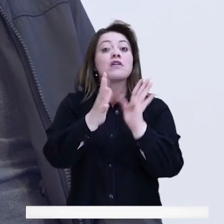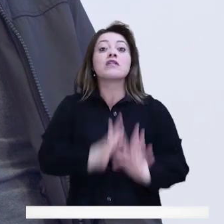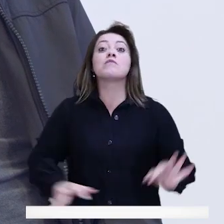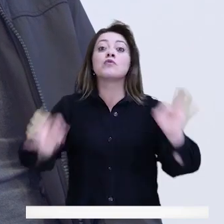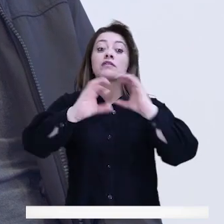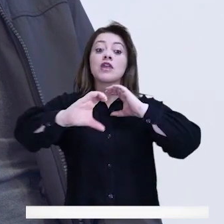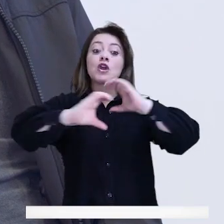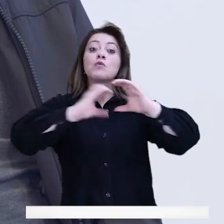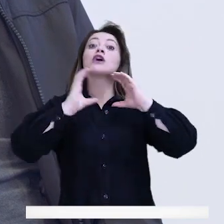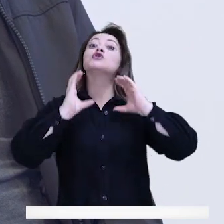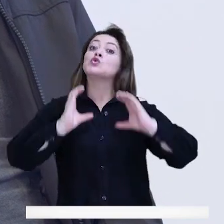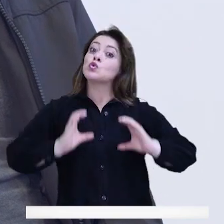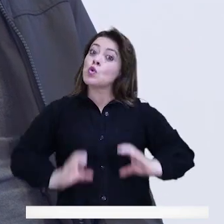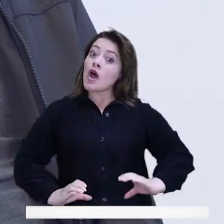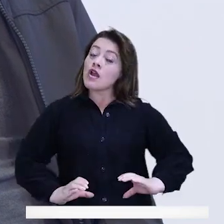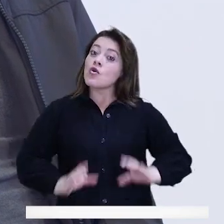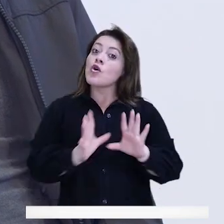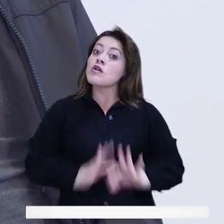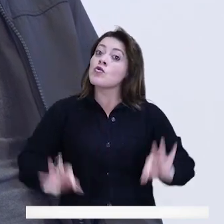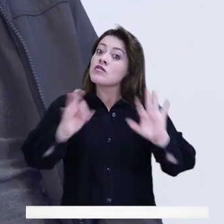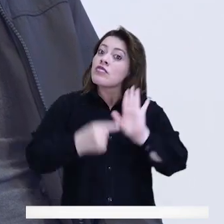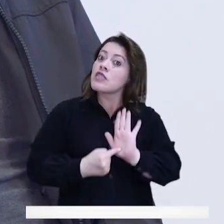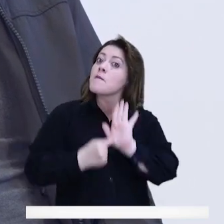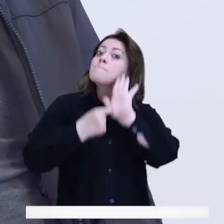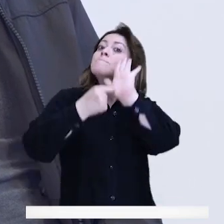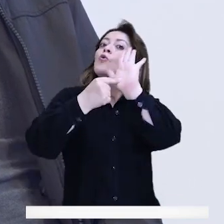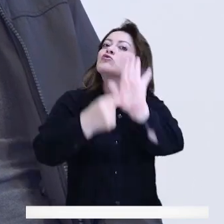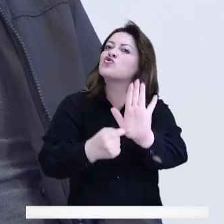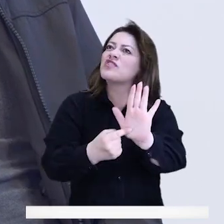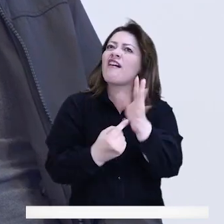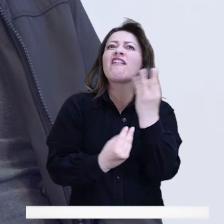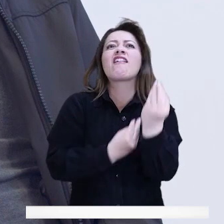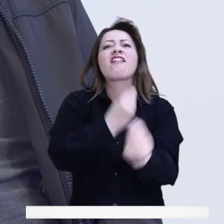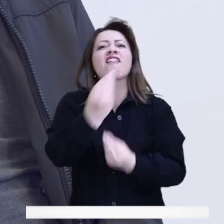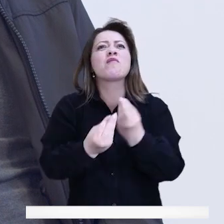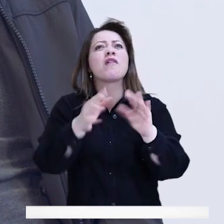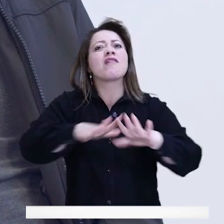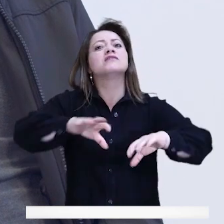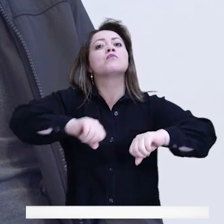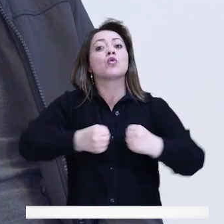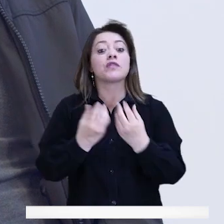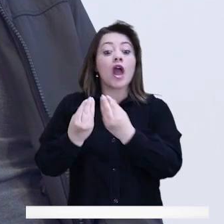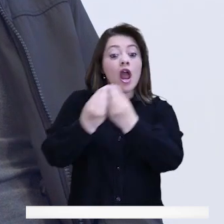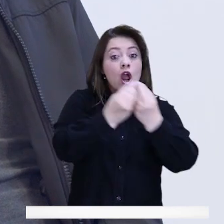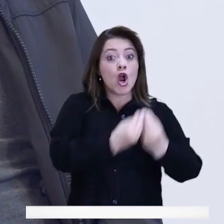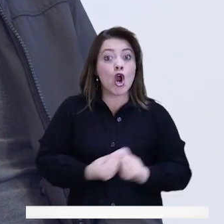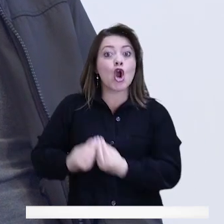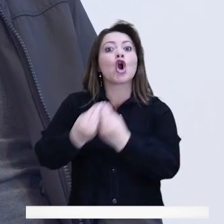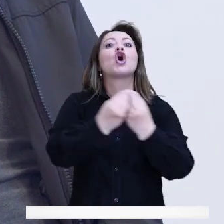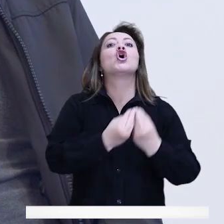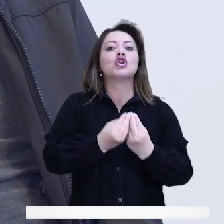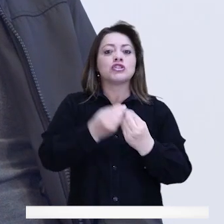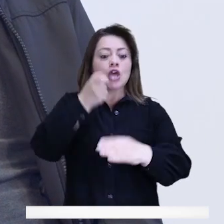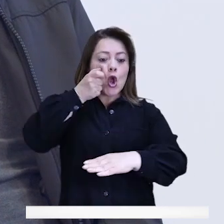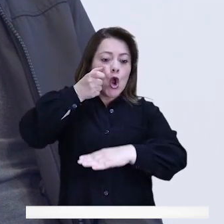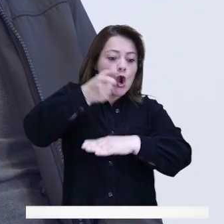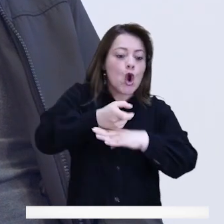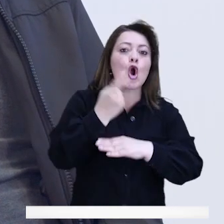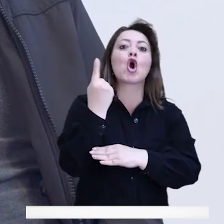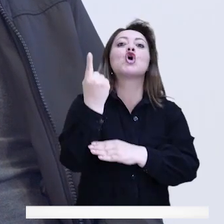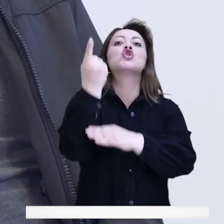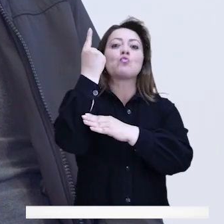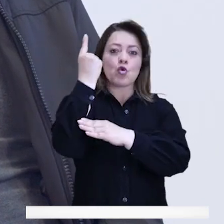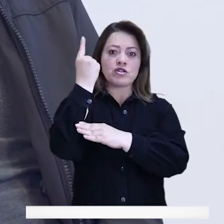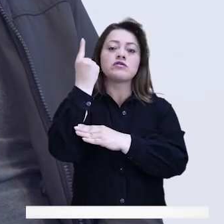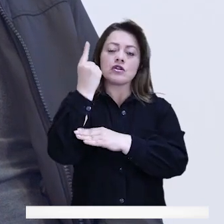importante tener esa comunicación con los ciudadanos y mostrar esa otra cara de la moneda de lo que está pasando en Bogotá. El consejo hace